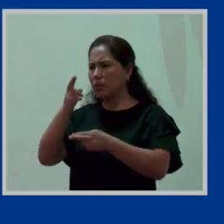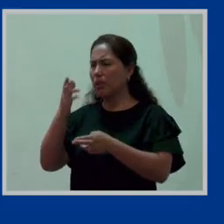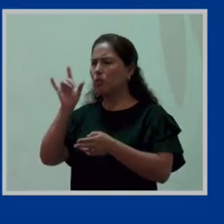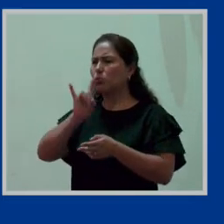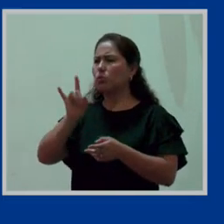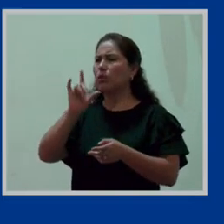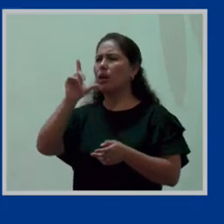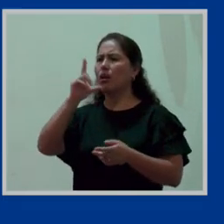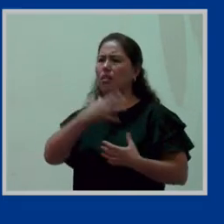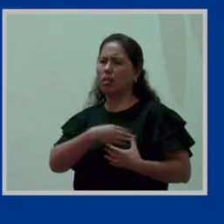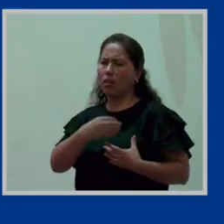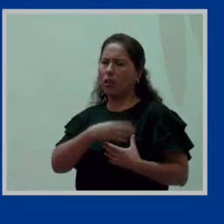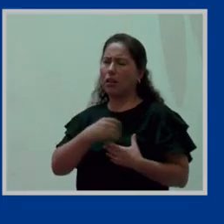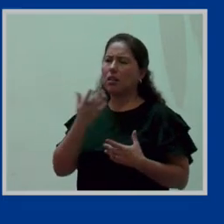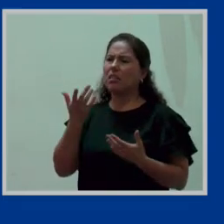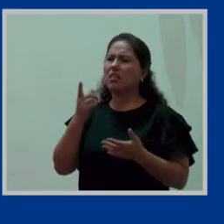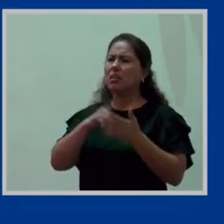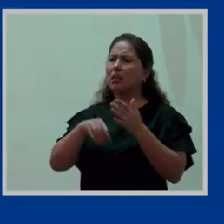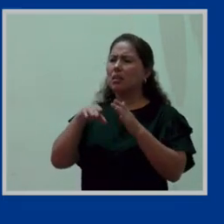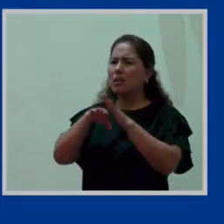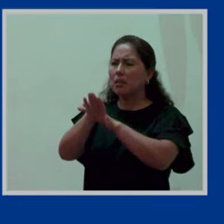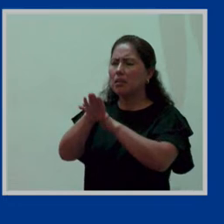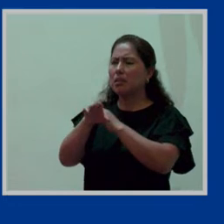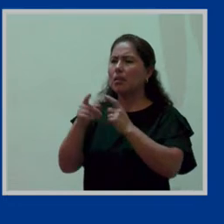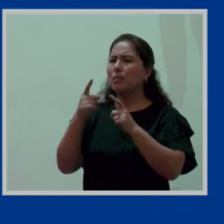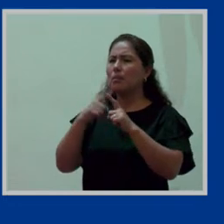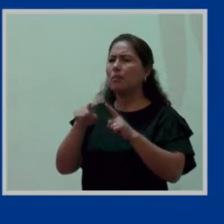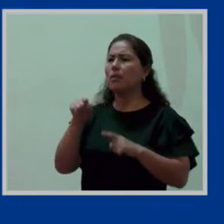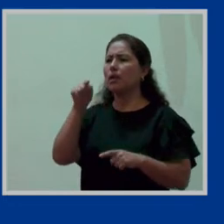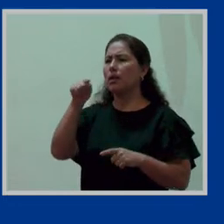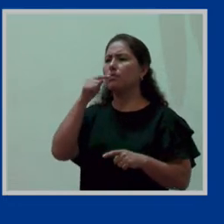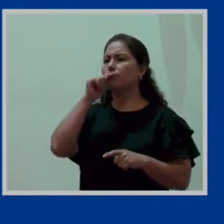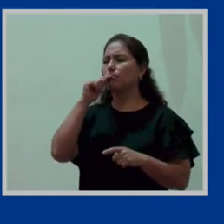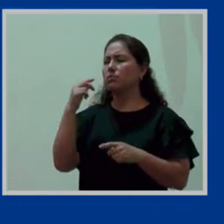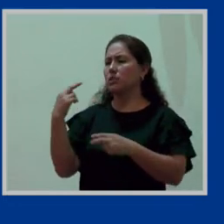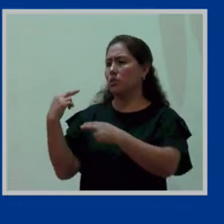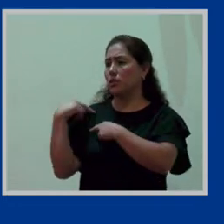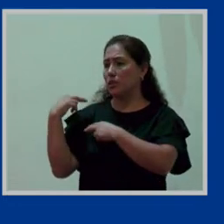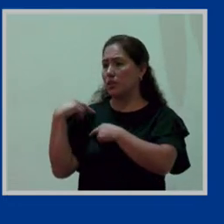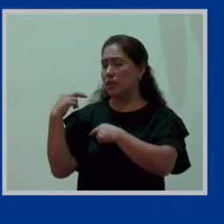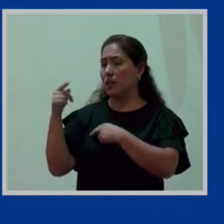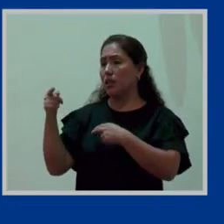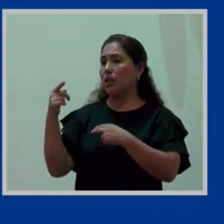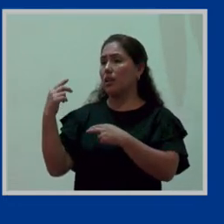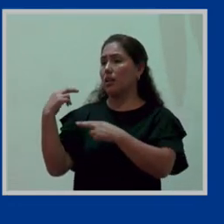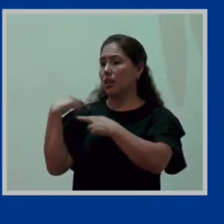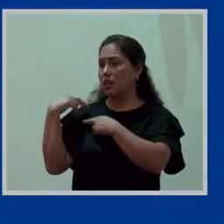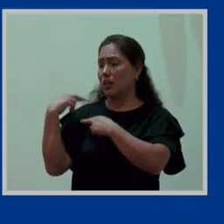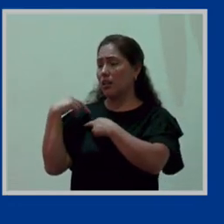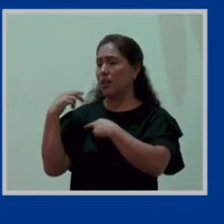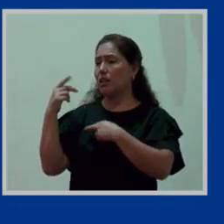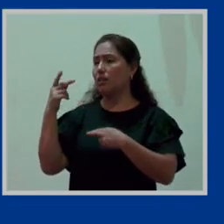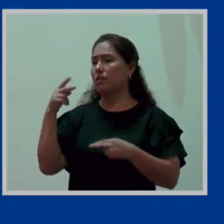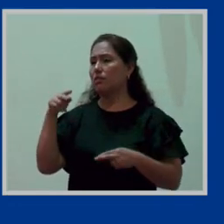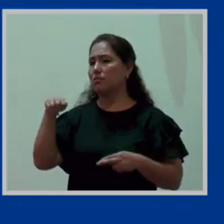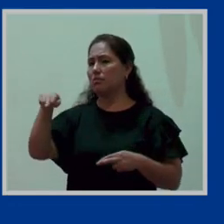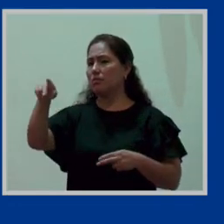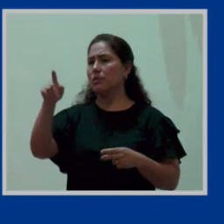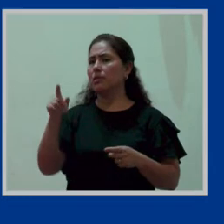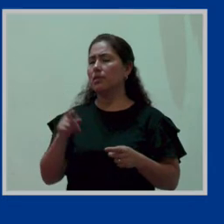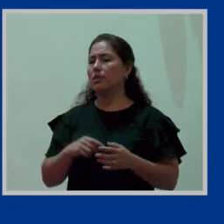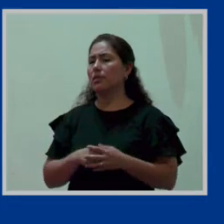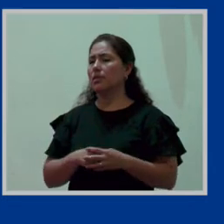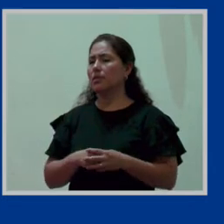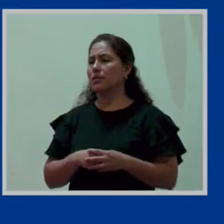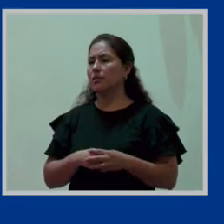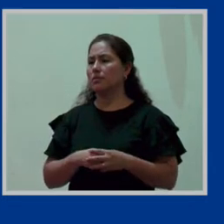el lactario y resulta que la coordinadora del lactario de una manera muy profesional